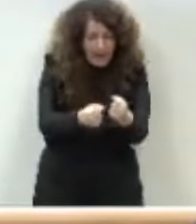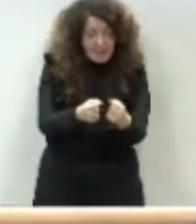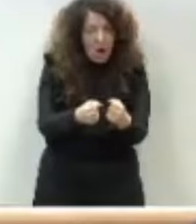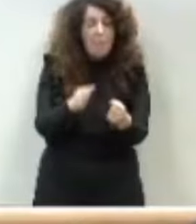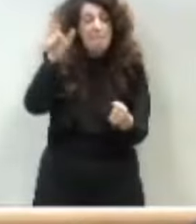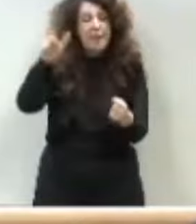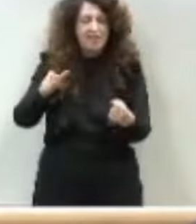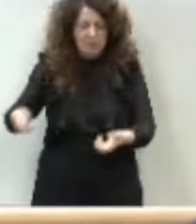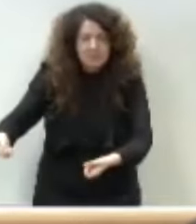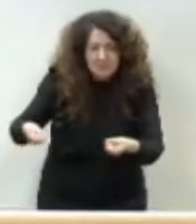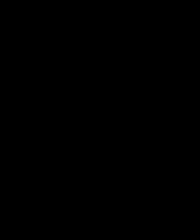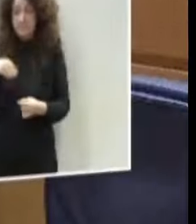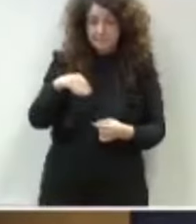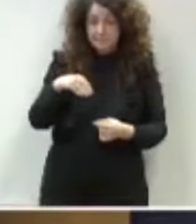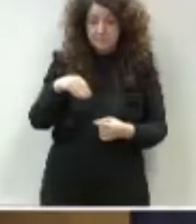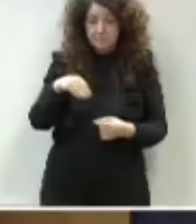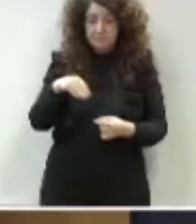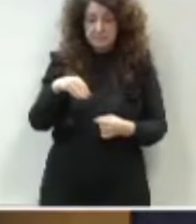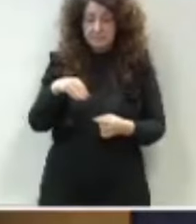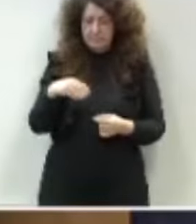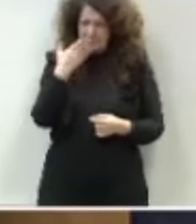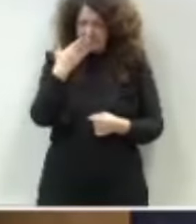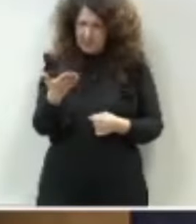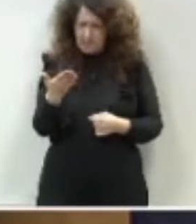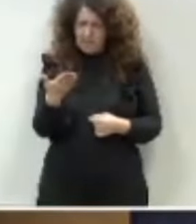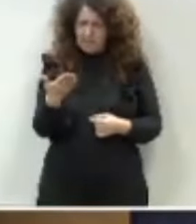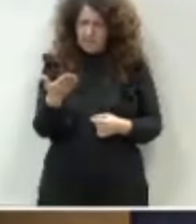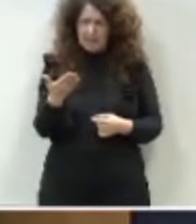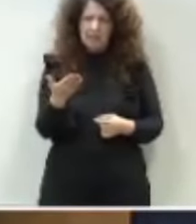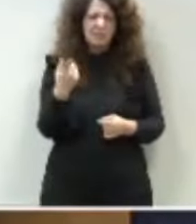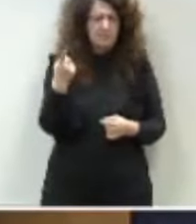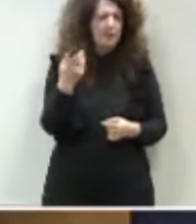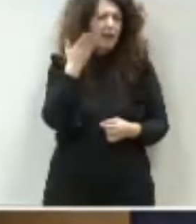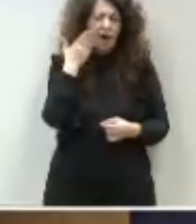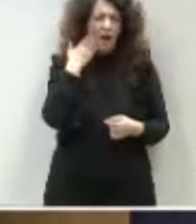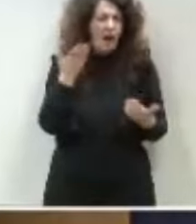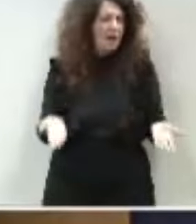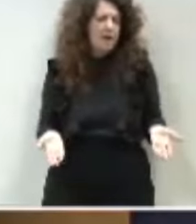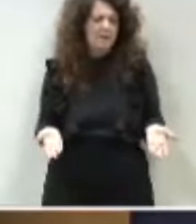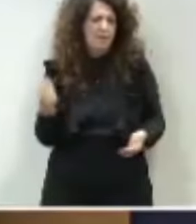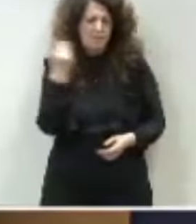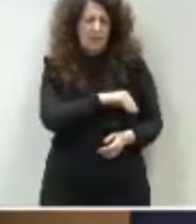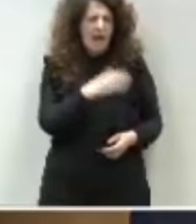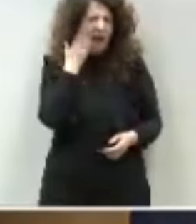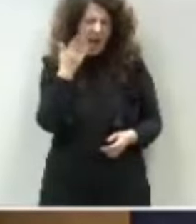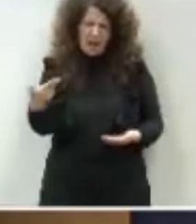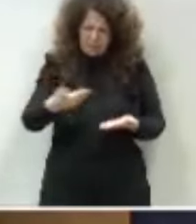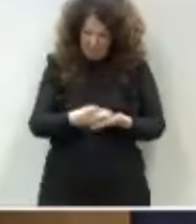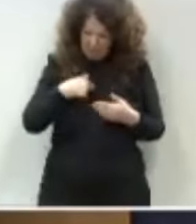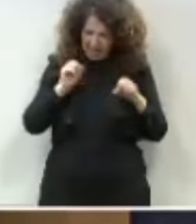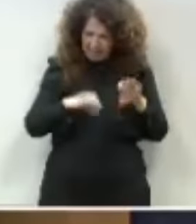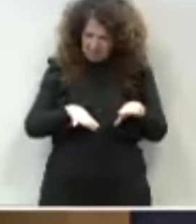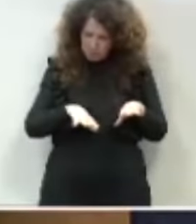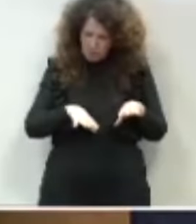cacharro, señor ministro. Con sinceridad, hace falta tener la cara políticamente muy dura para pedir la dimisión. A